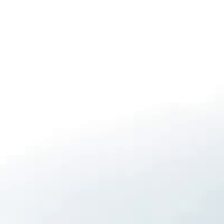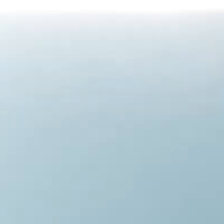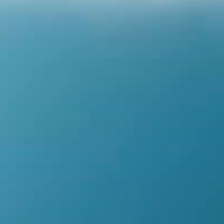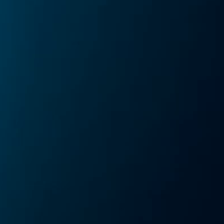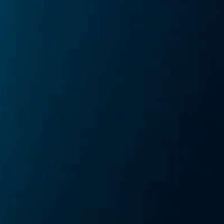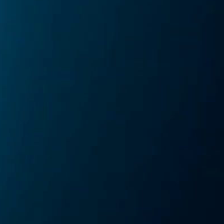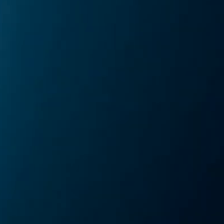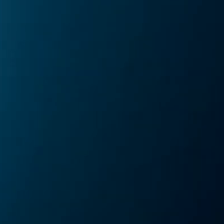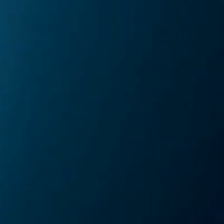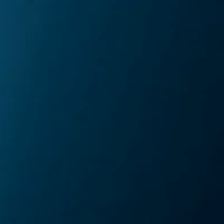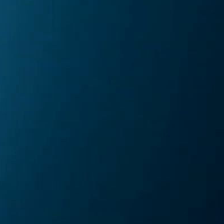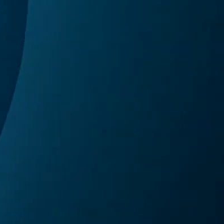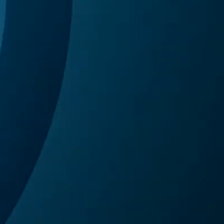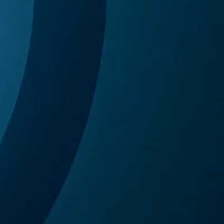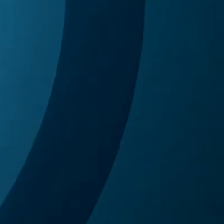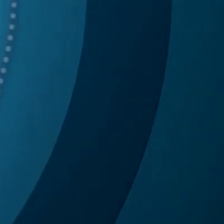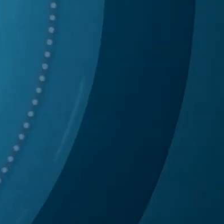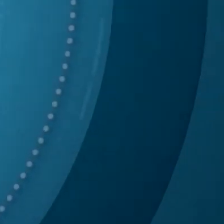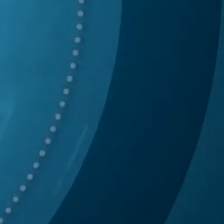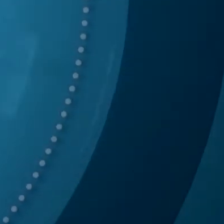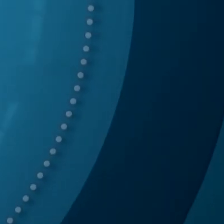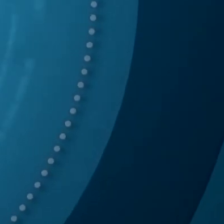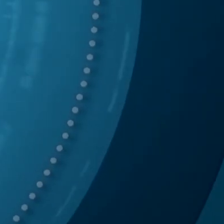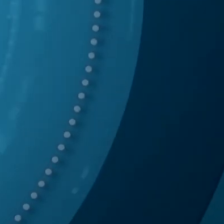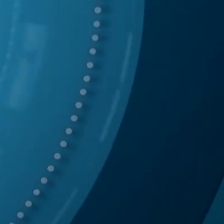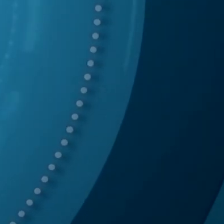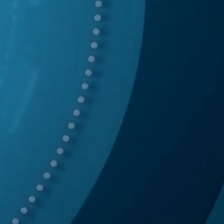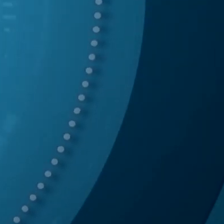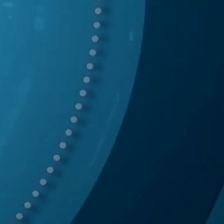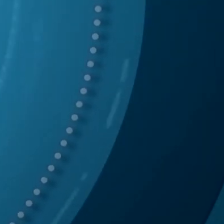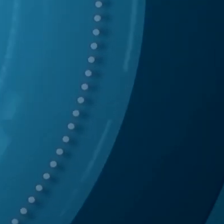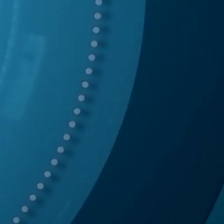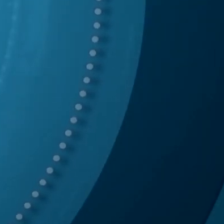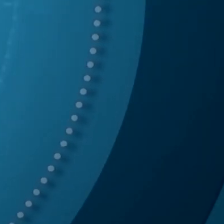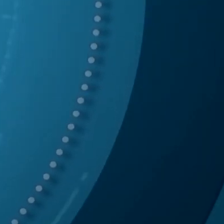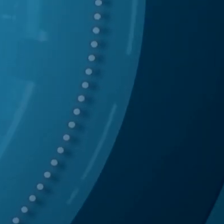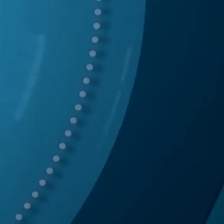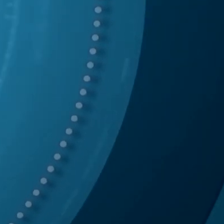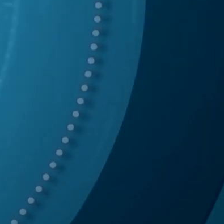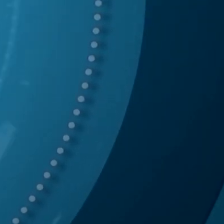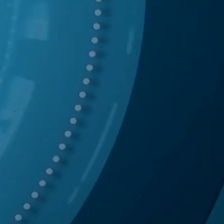Agustín. Chau. ¡Gracias!